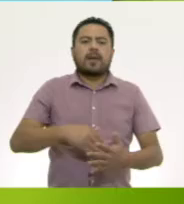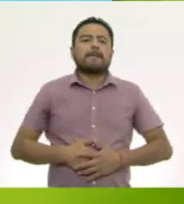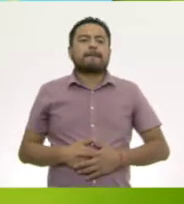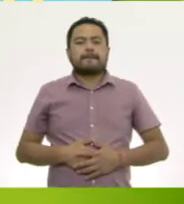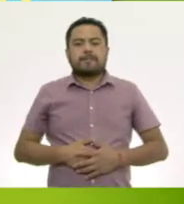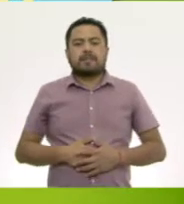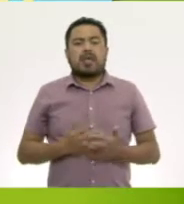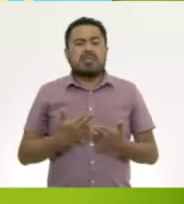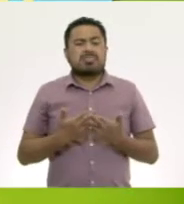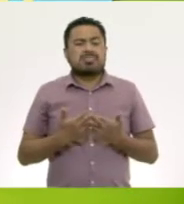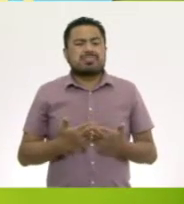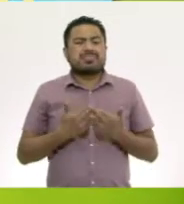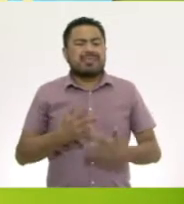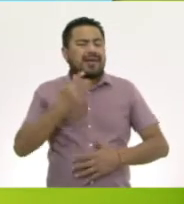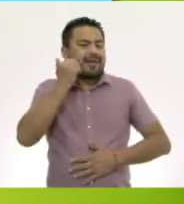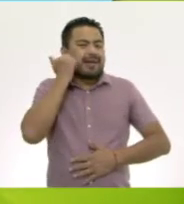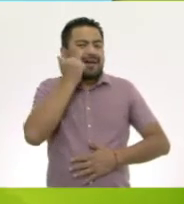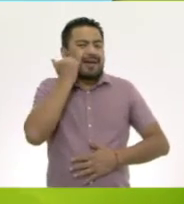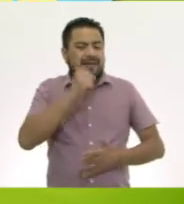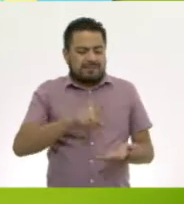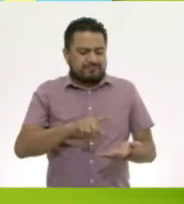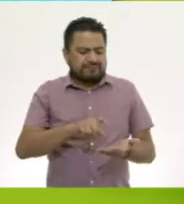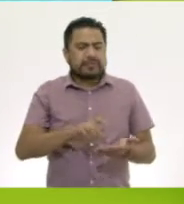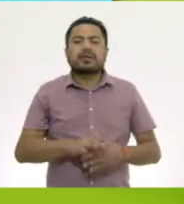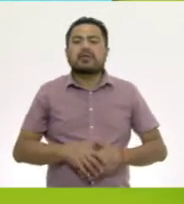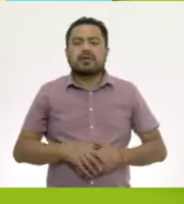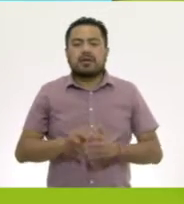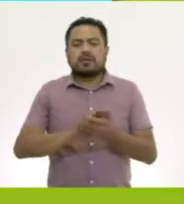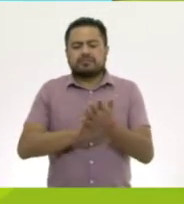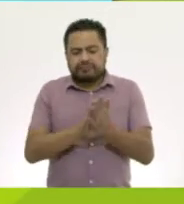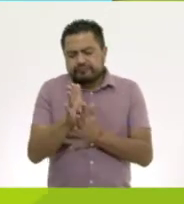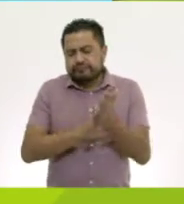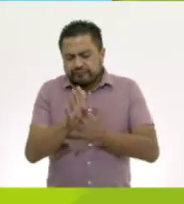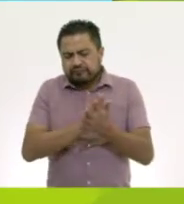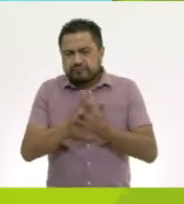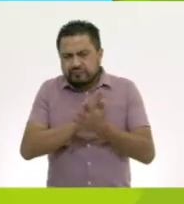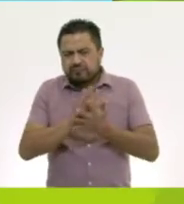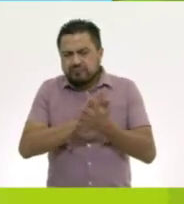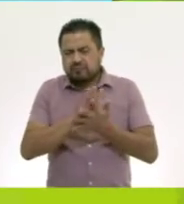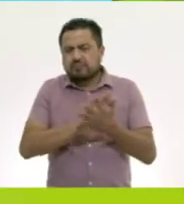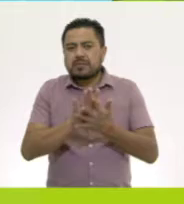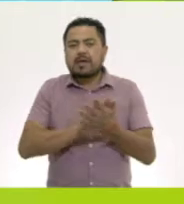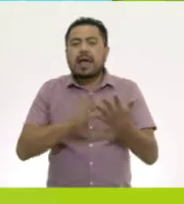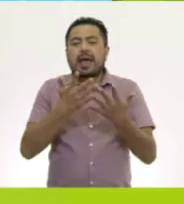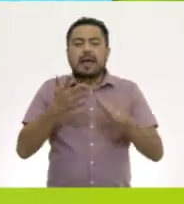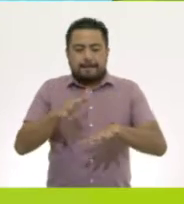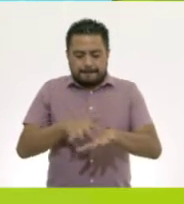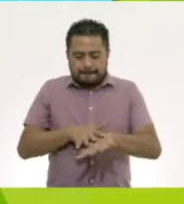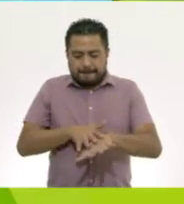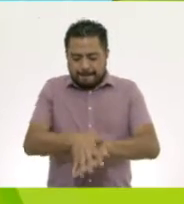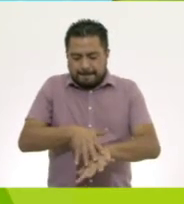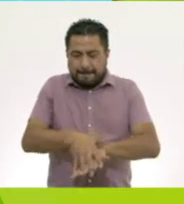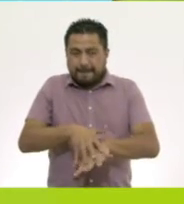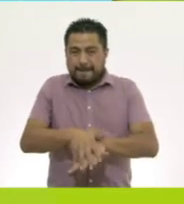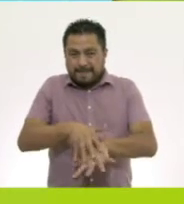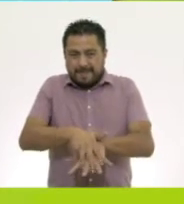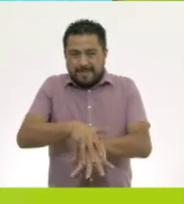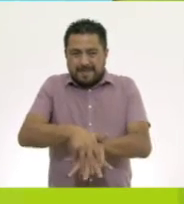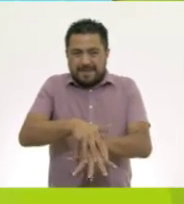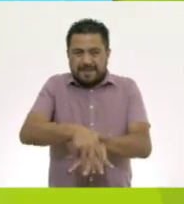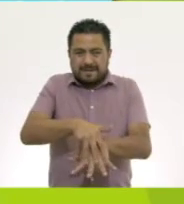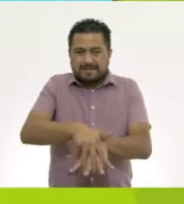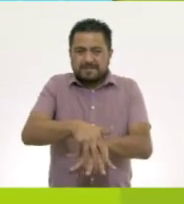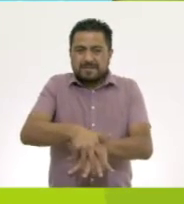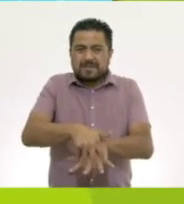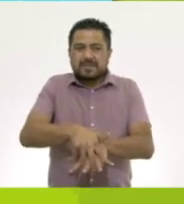Usa suficiente jabón. Frota tus palmas una con la otra. Ahora, frota la palma de una de tus manos contra el